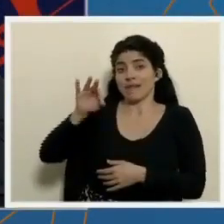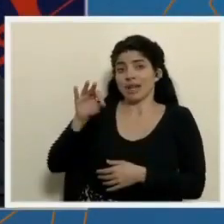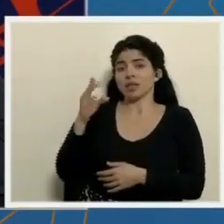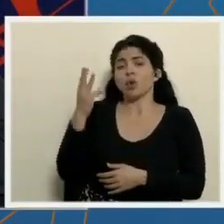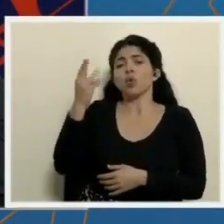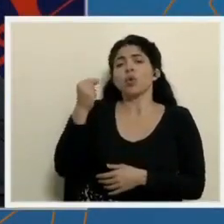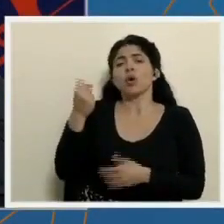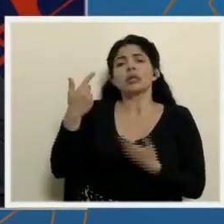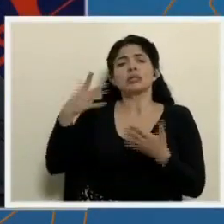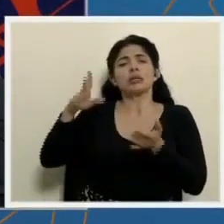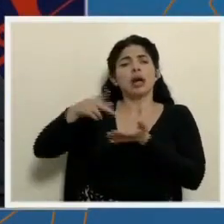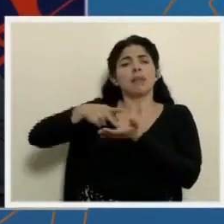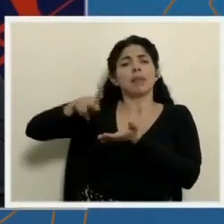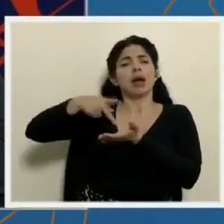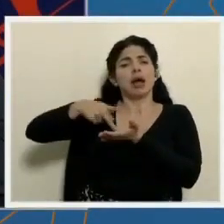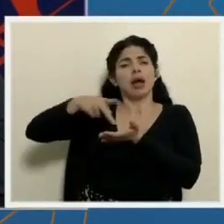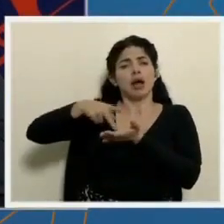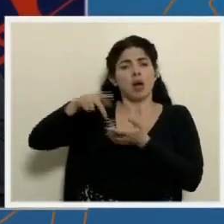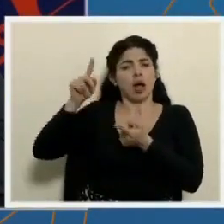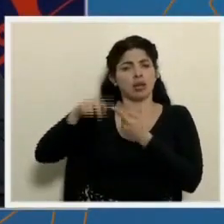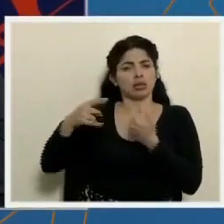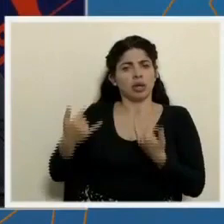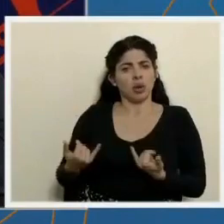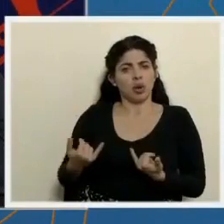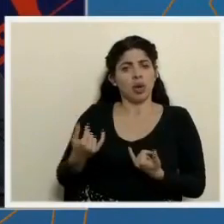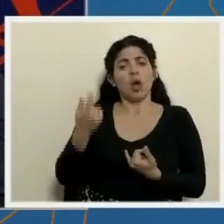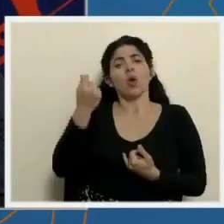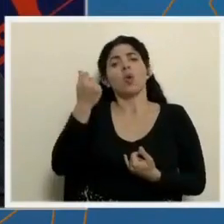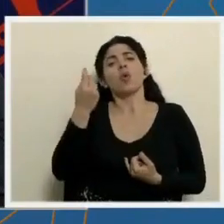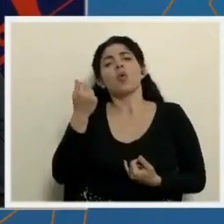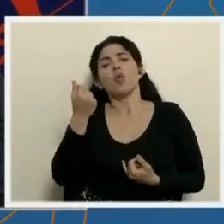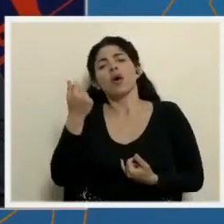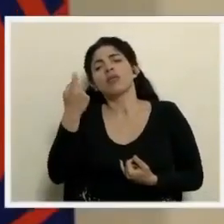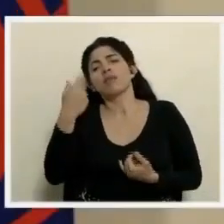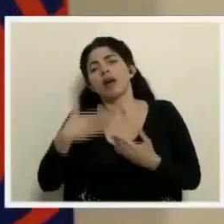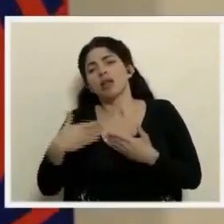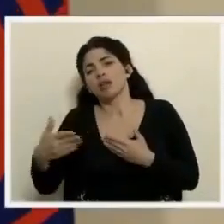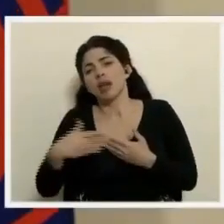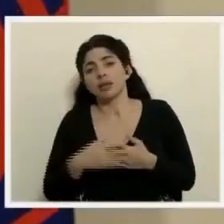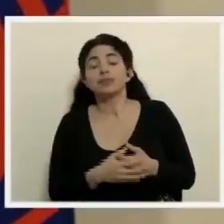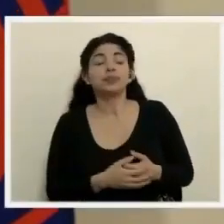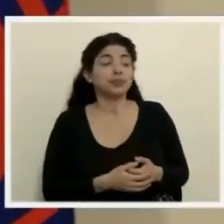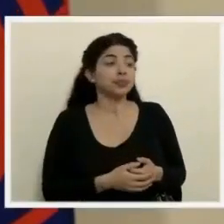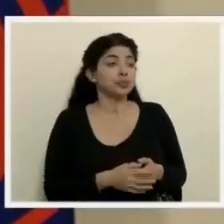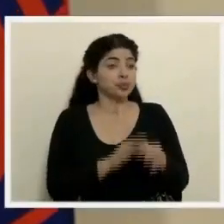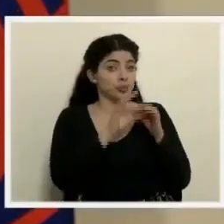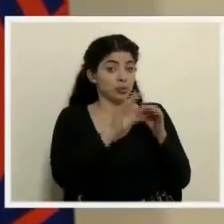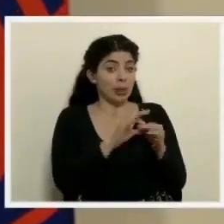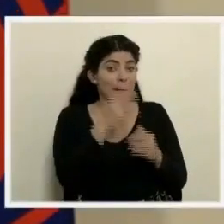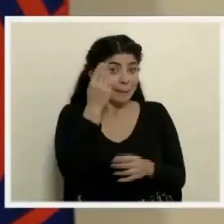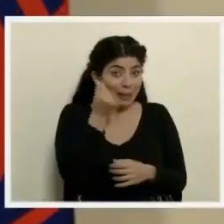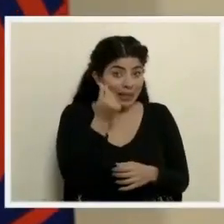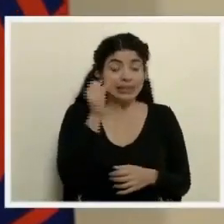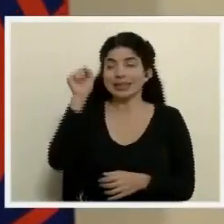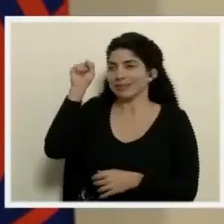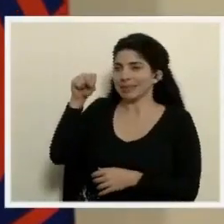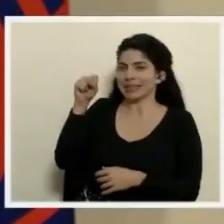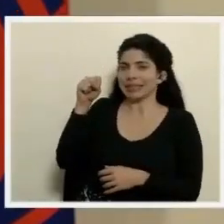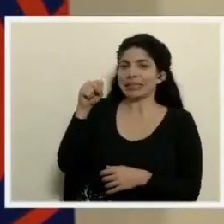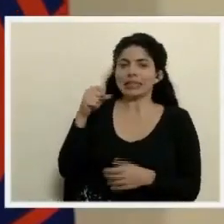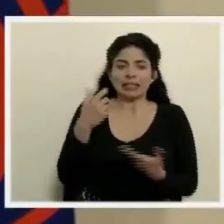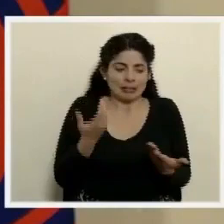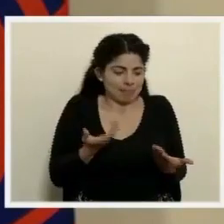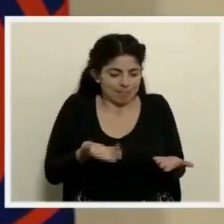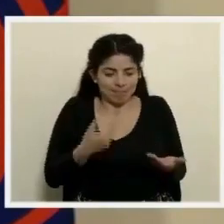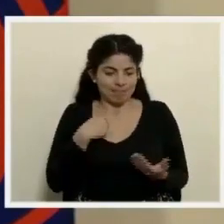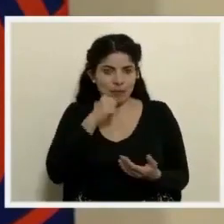lo que se ha cancelado por parte del país hasta el momento y cuánto queda pendiente? ¿En términos de monto? Sí. Bueno, no lo